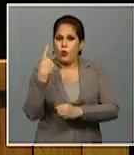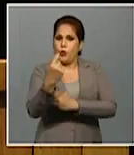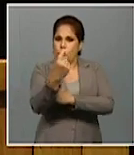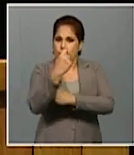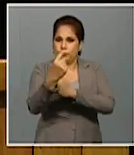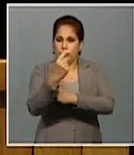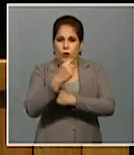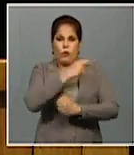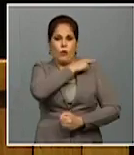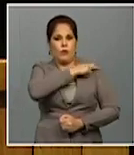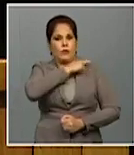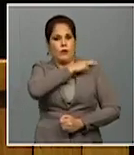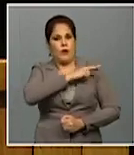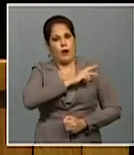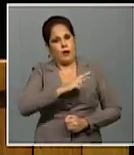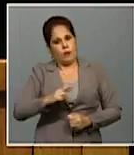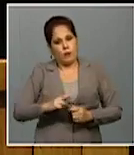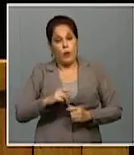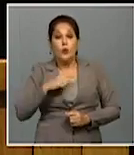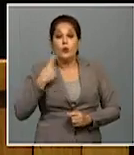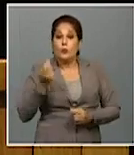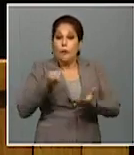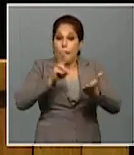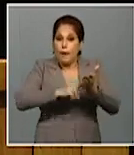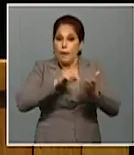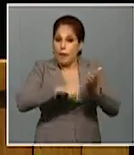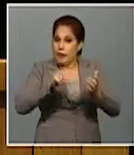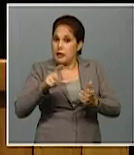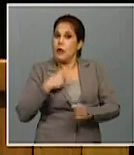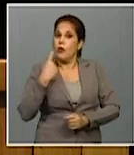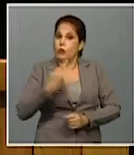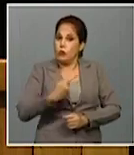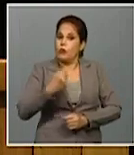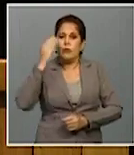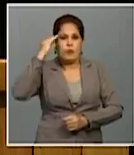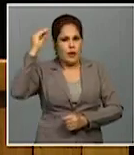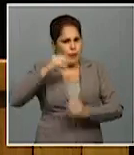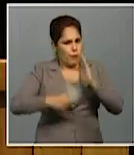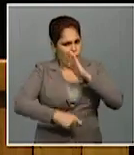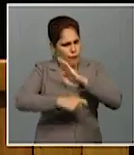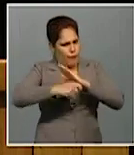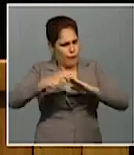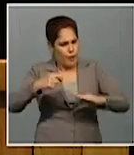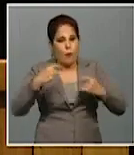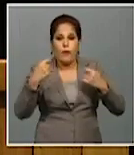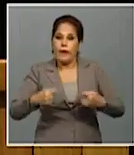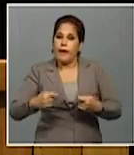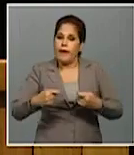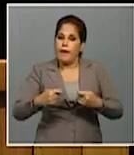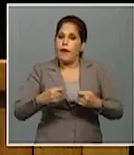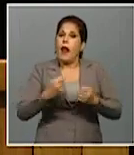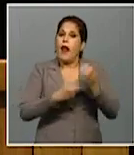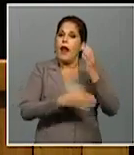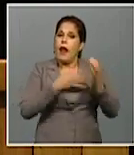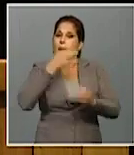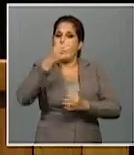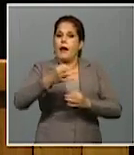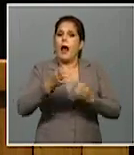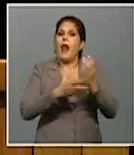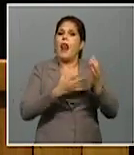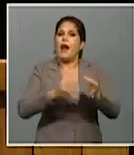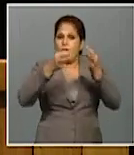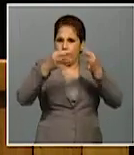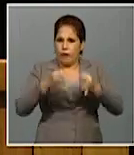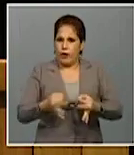los cuadros de la revolución y todos los militantes estamos convocados permanentemente a empuñar la verdad como